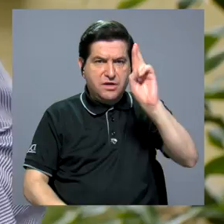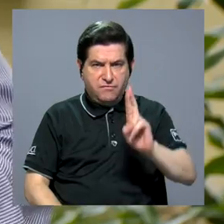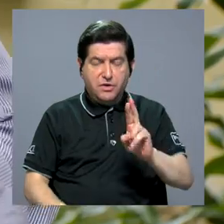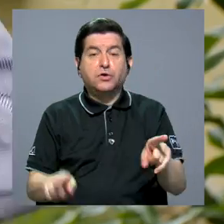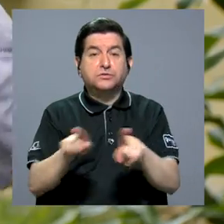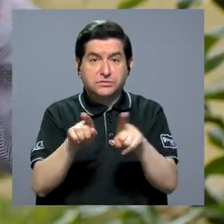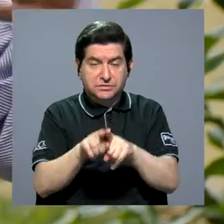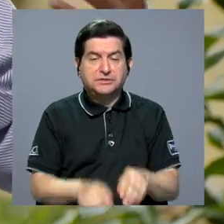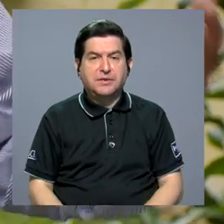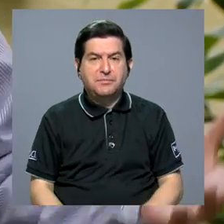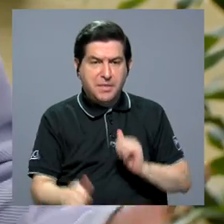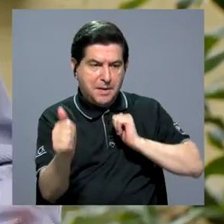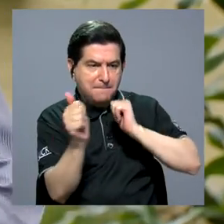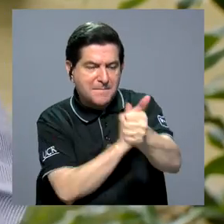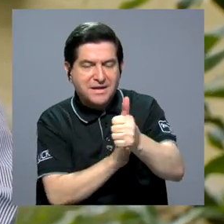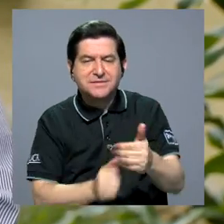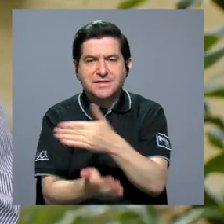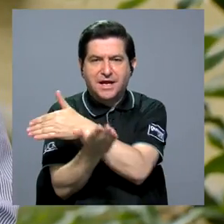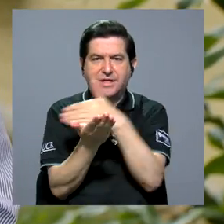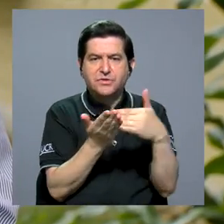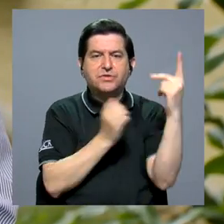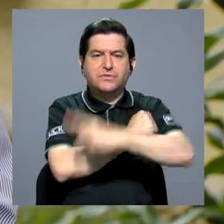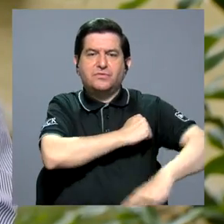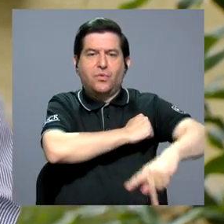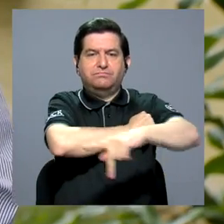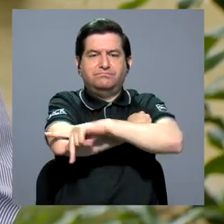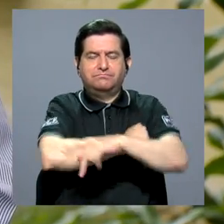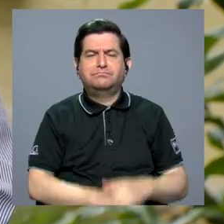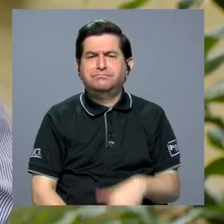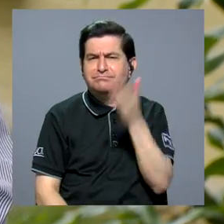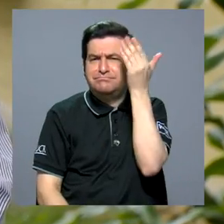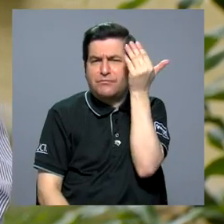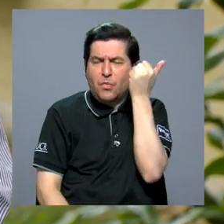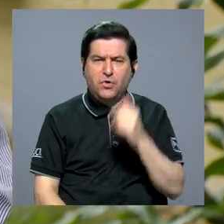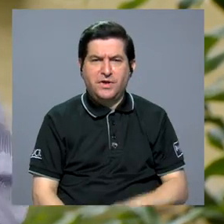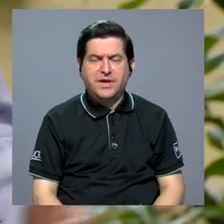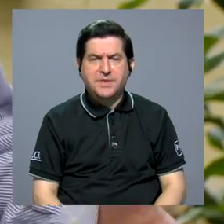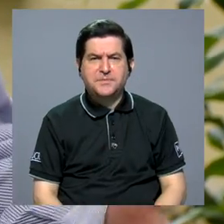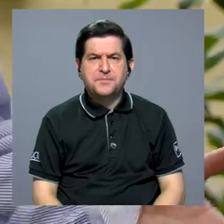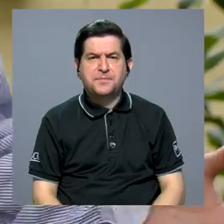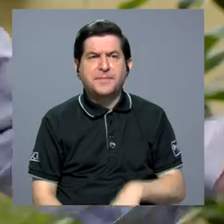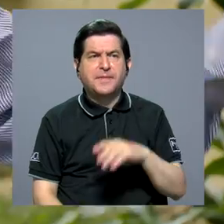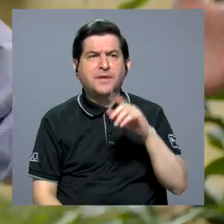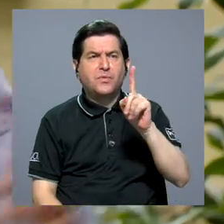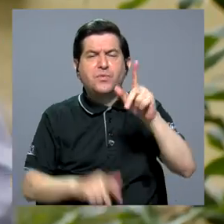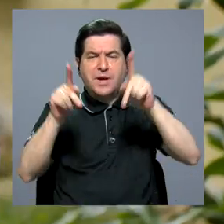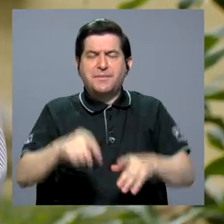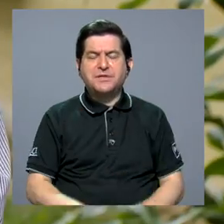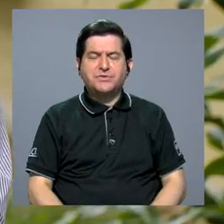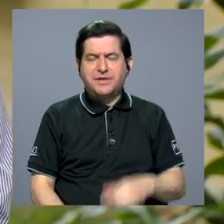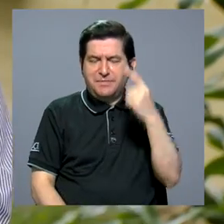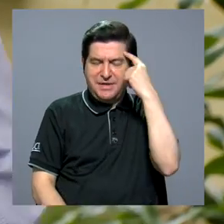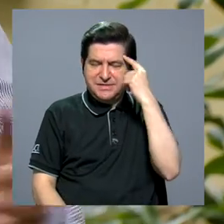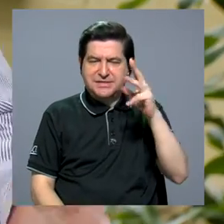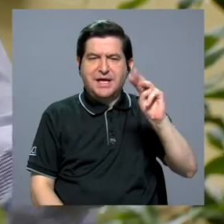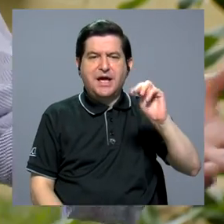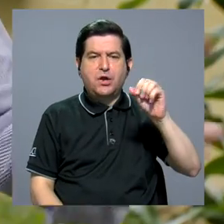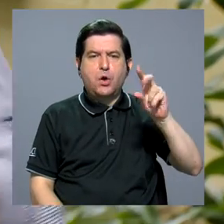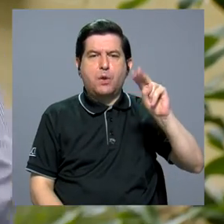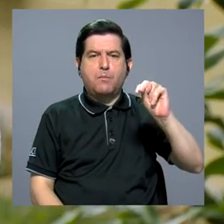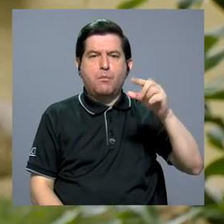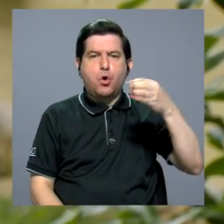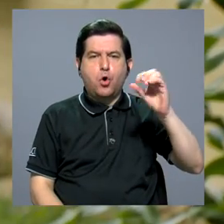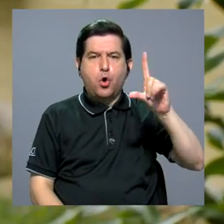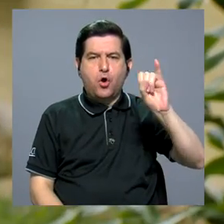estamos trascendiendo las fronteras de nuestro país porque si alguien en Mongolia, pongamos el ejemplo, quiere